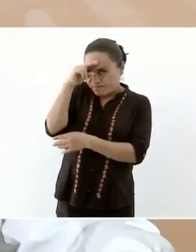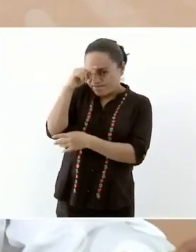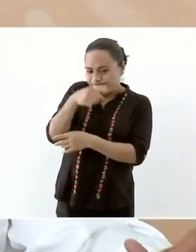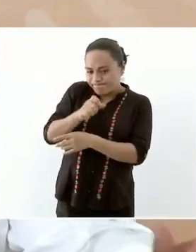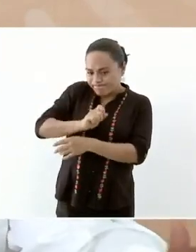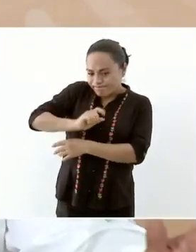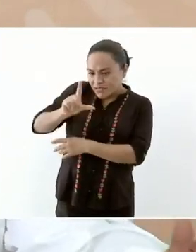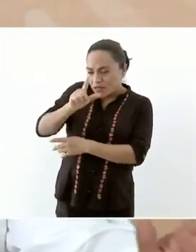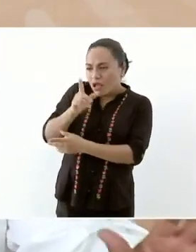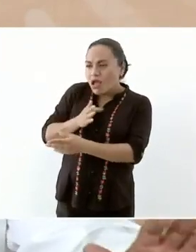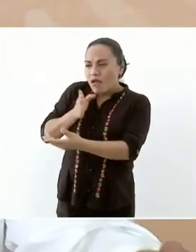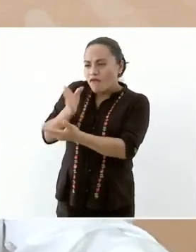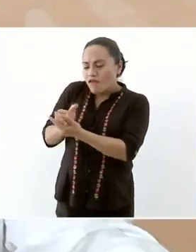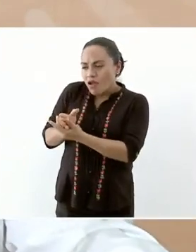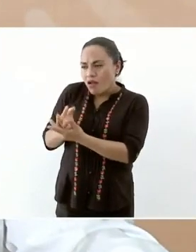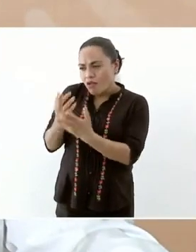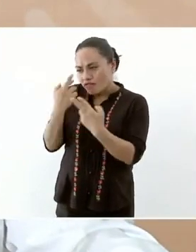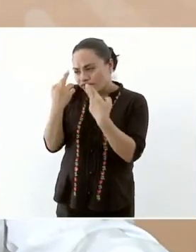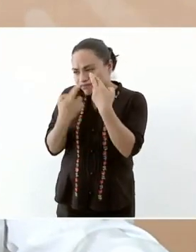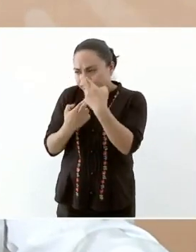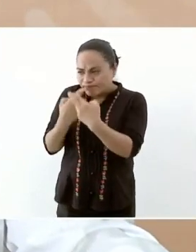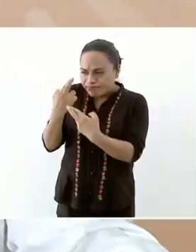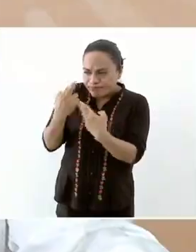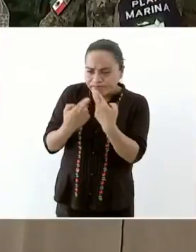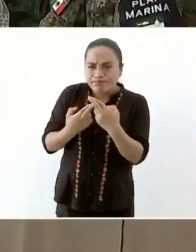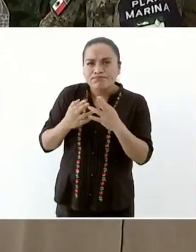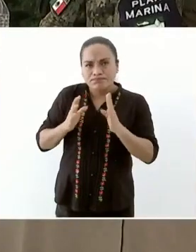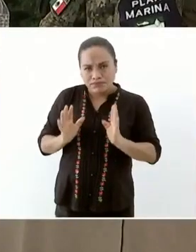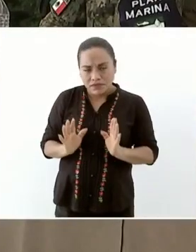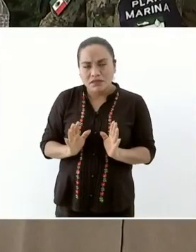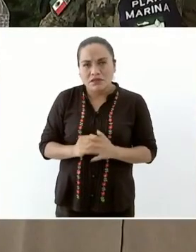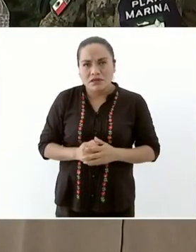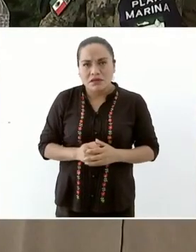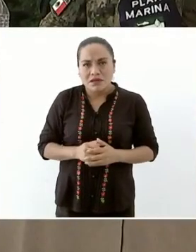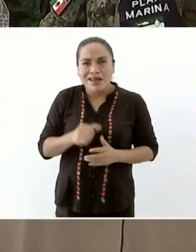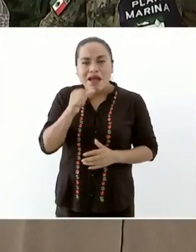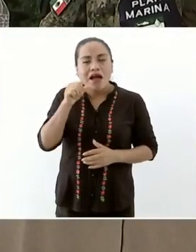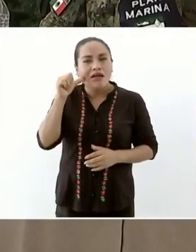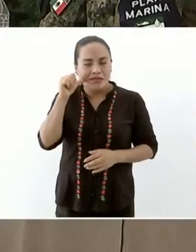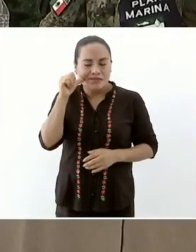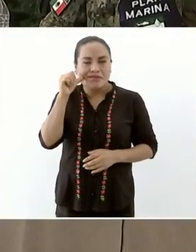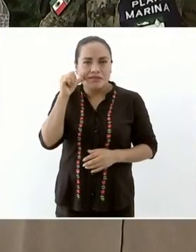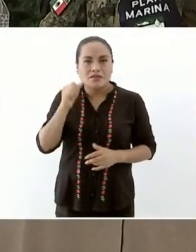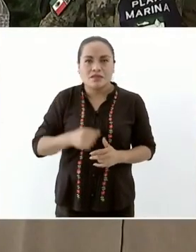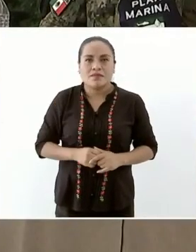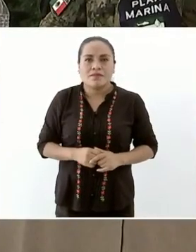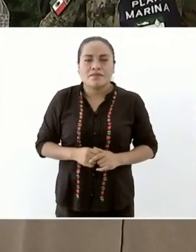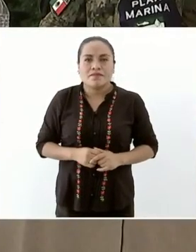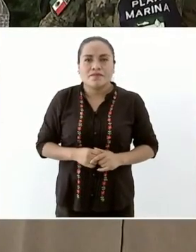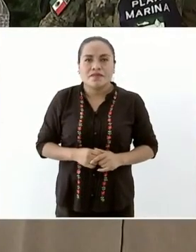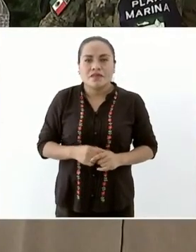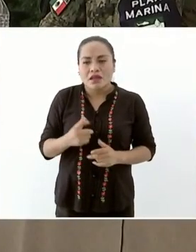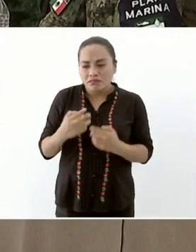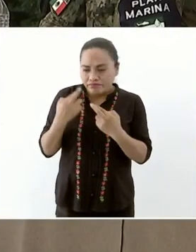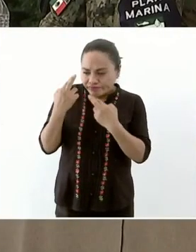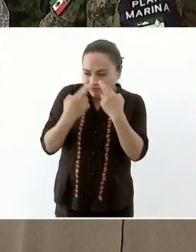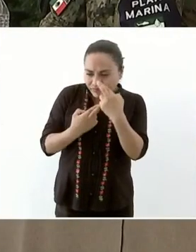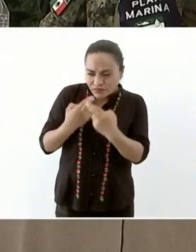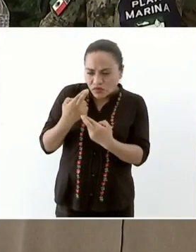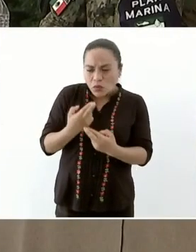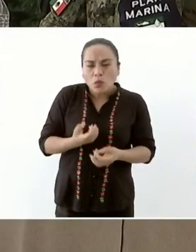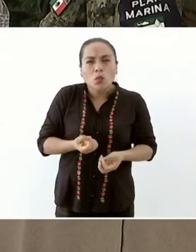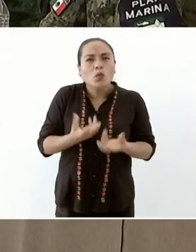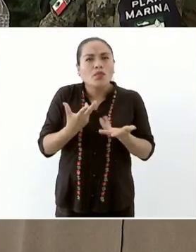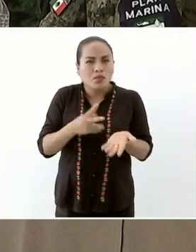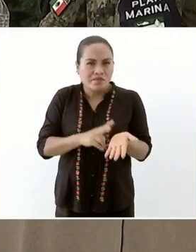que lo que podía ser como se llevó a cabo el día de ayer es una revisión del avalú